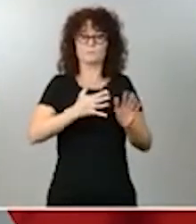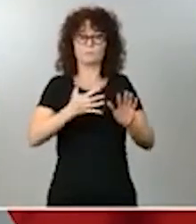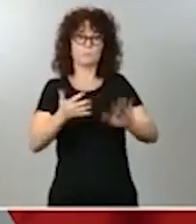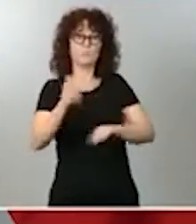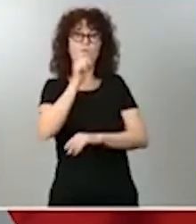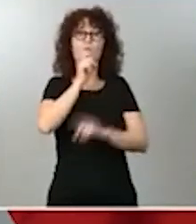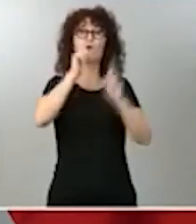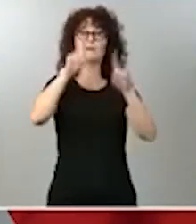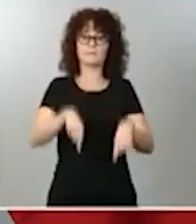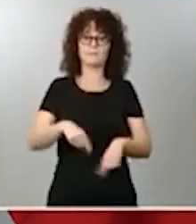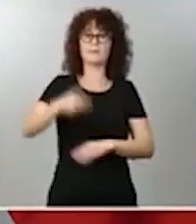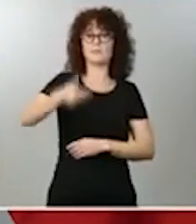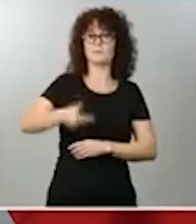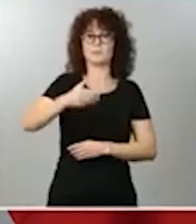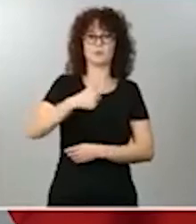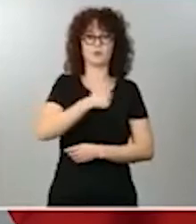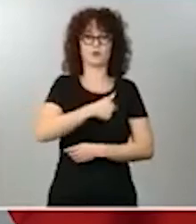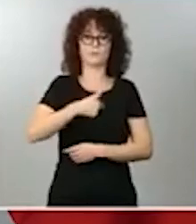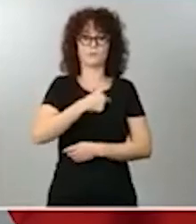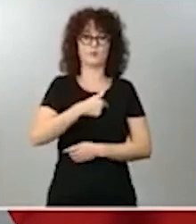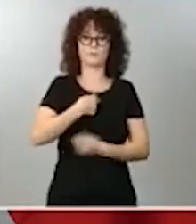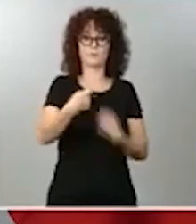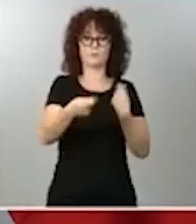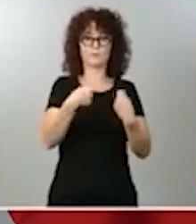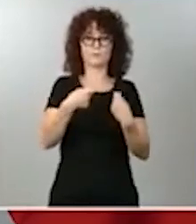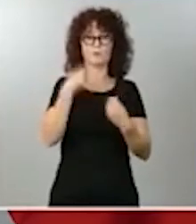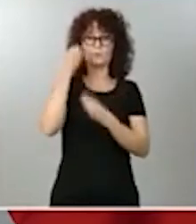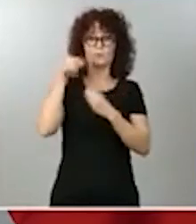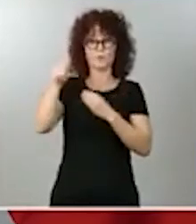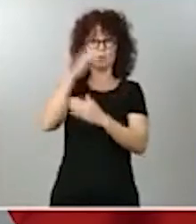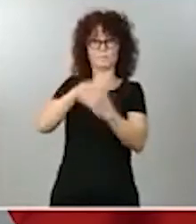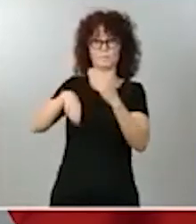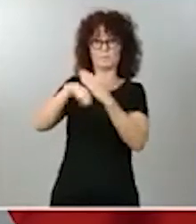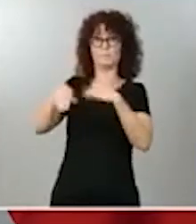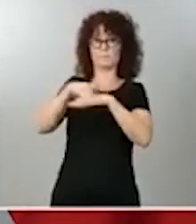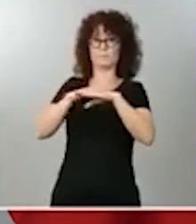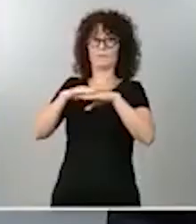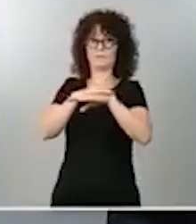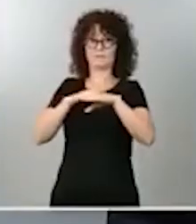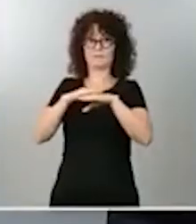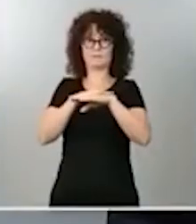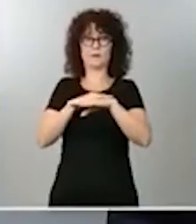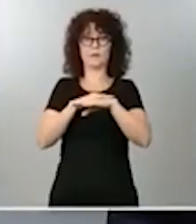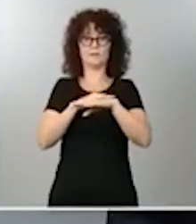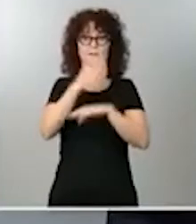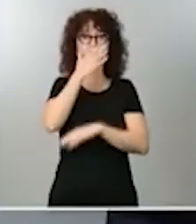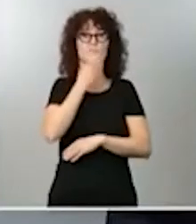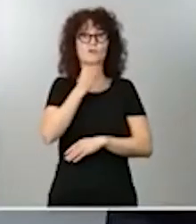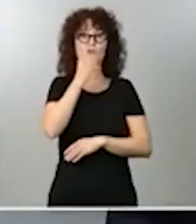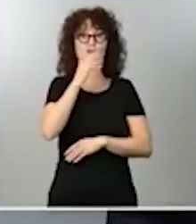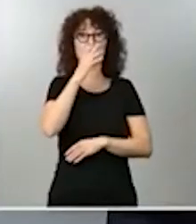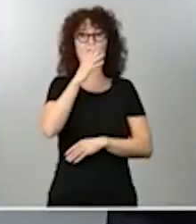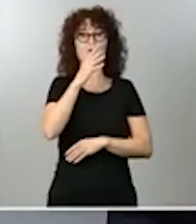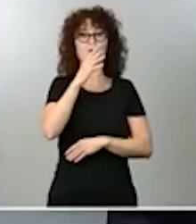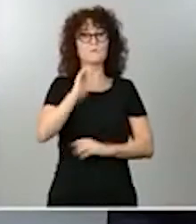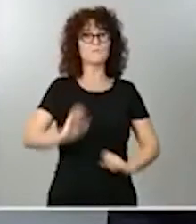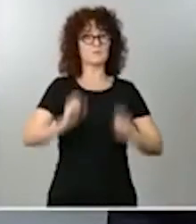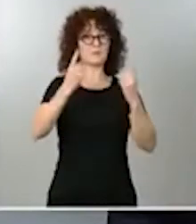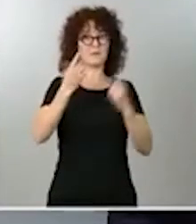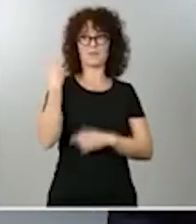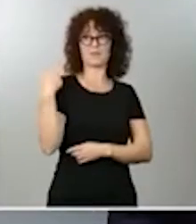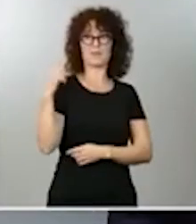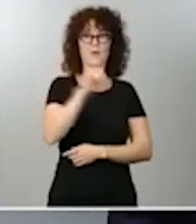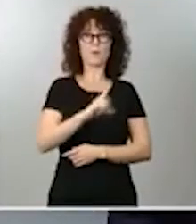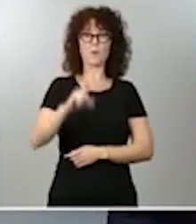Quiero señalar, yo creo que la ministra de Igualdad ha sido muy bonito, porque es la primera vez, ustedes lo han visto en julio, es la primera